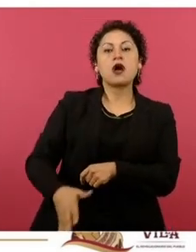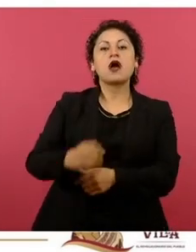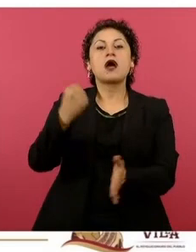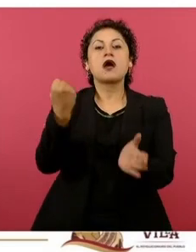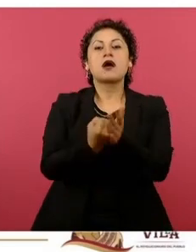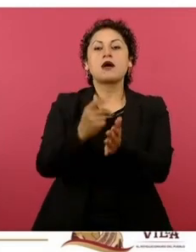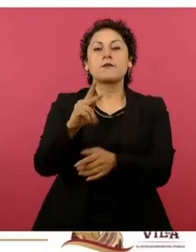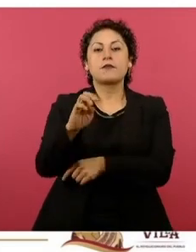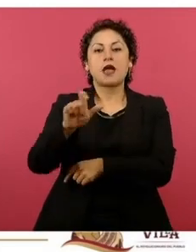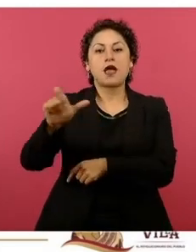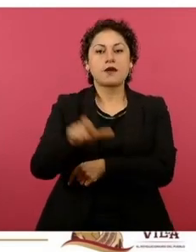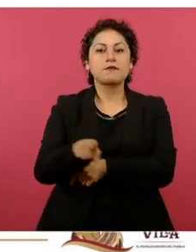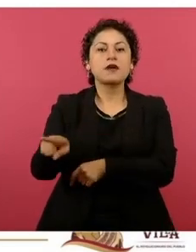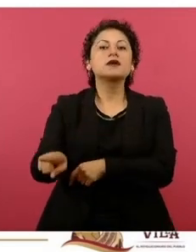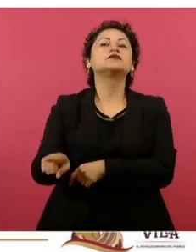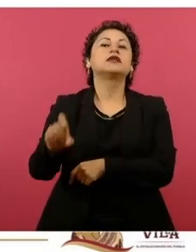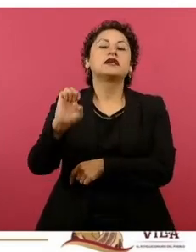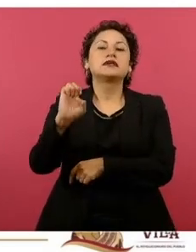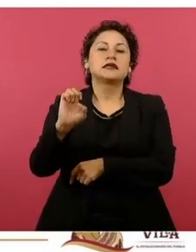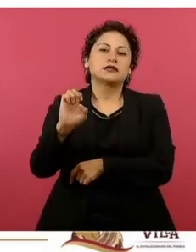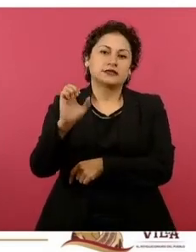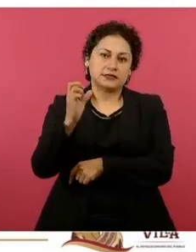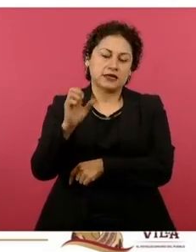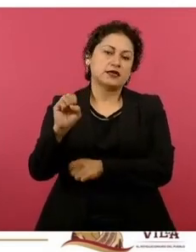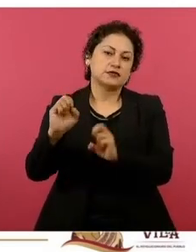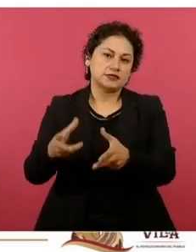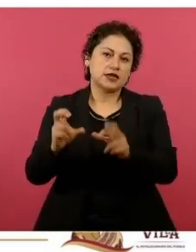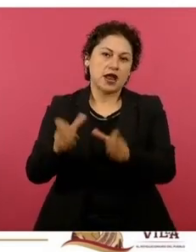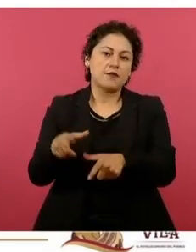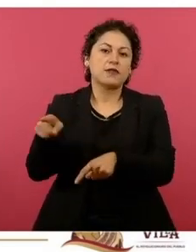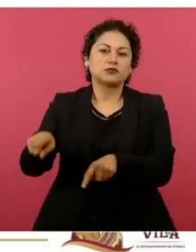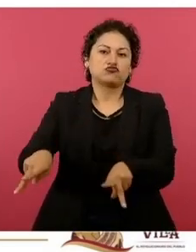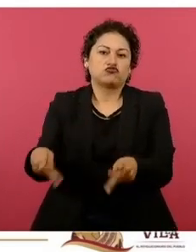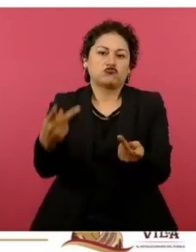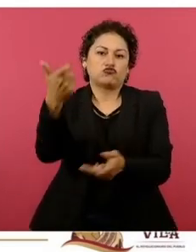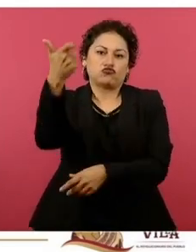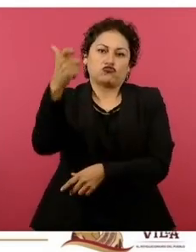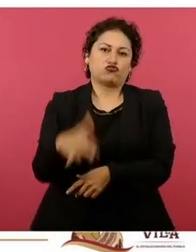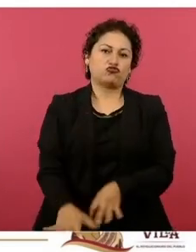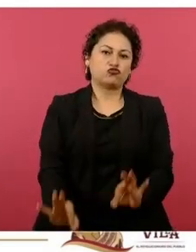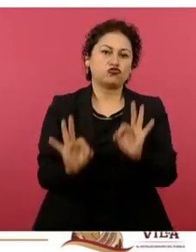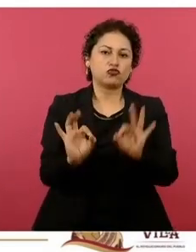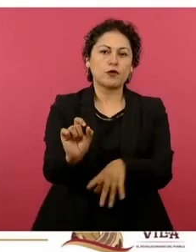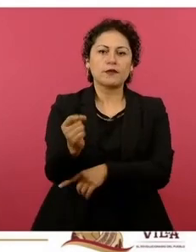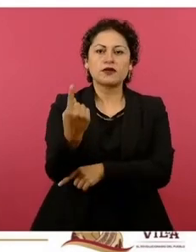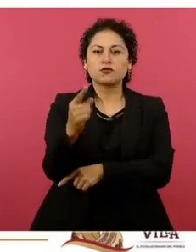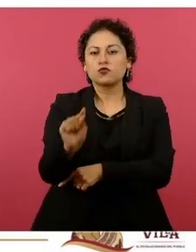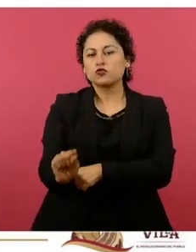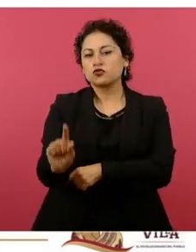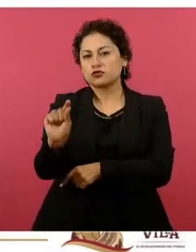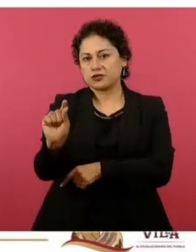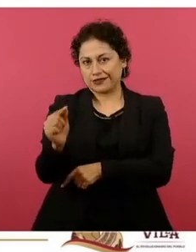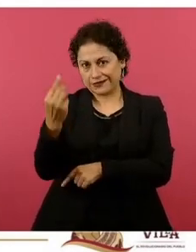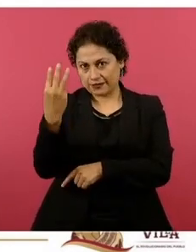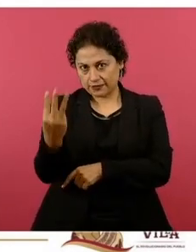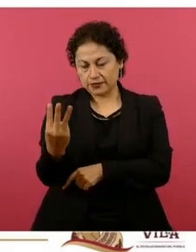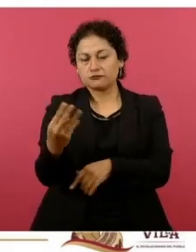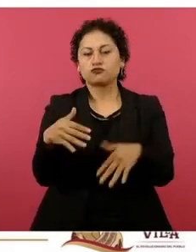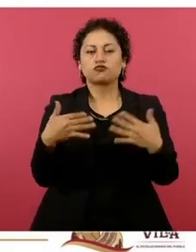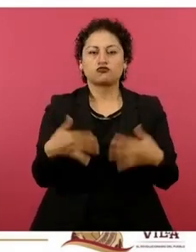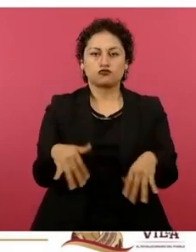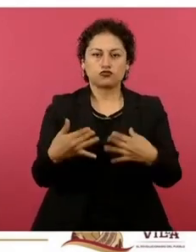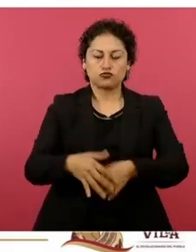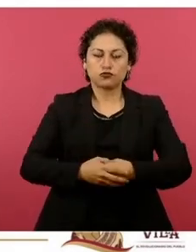en Tuxtla, Gutiérrez, Chiapas. En consecuencia un precio al público más bajo de 21 pesos con 73 centavos. Y esta es la